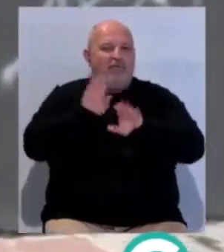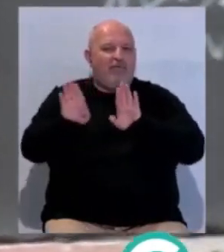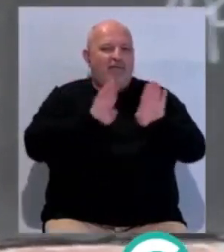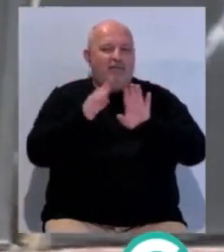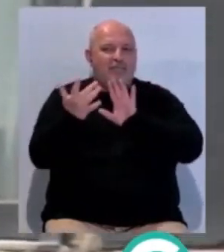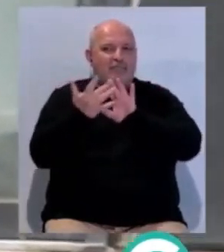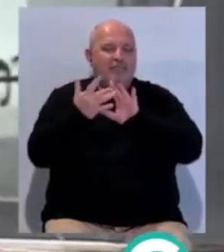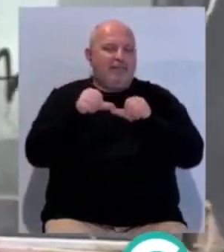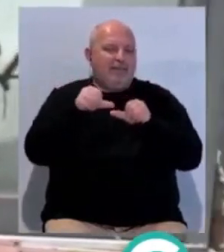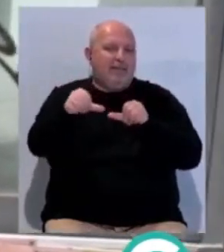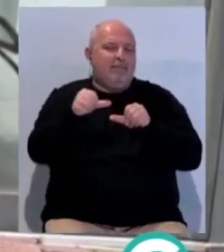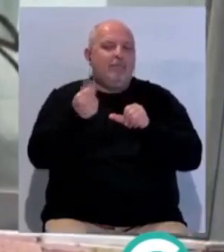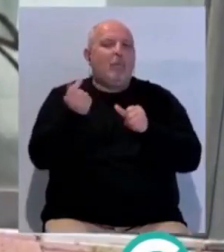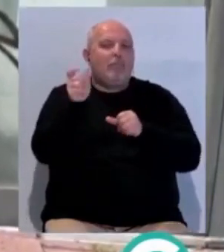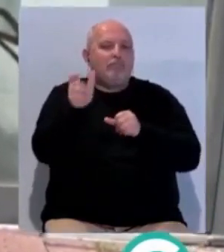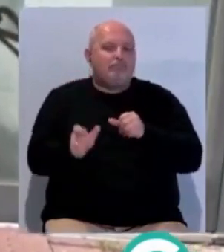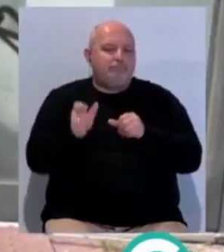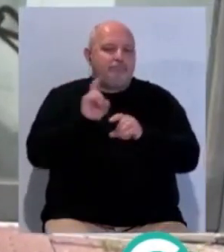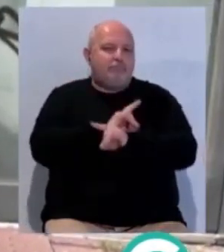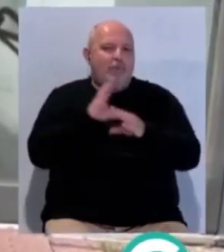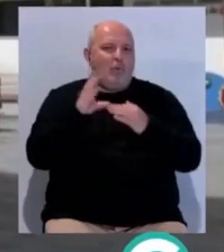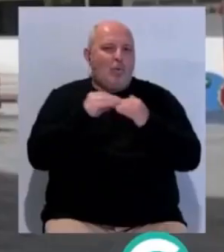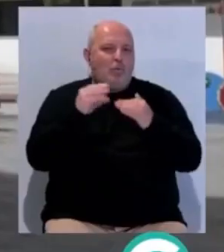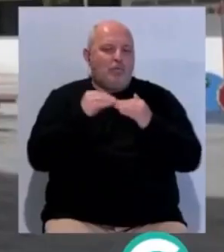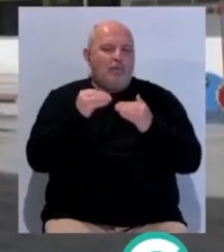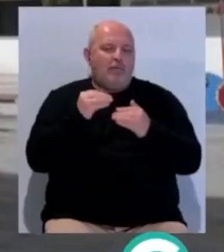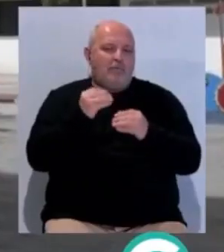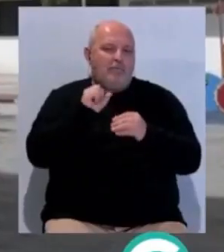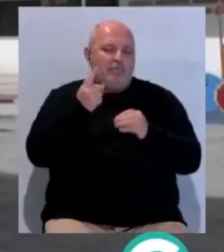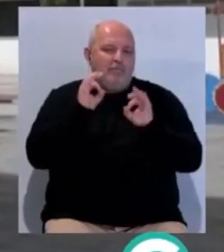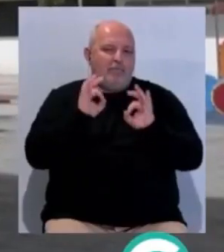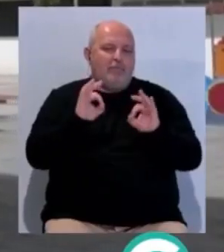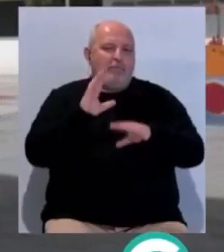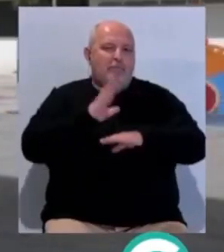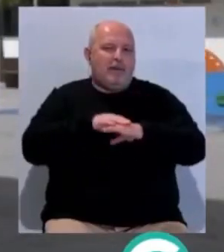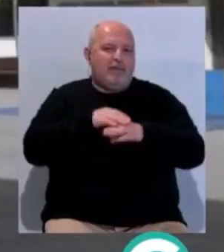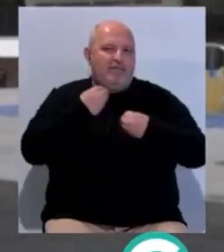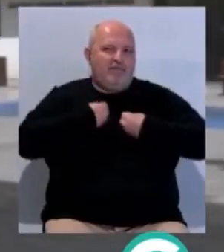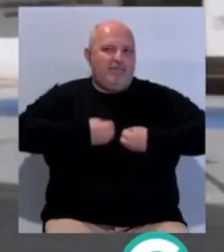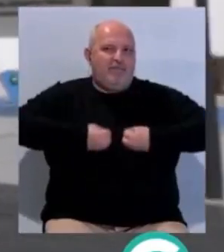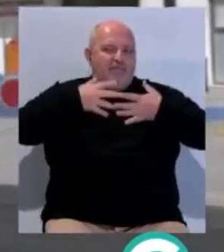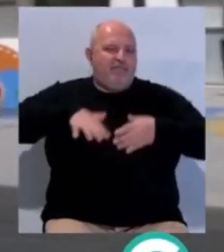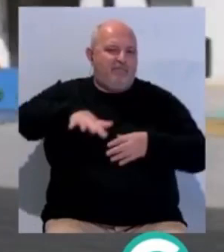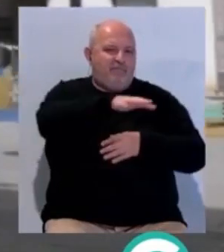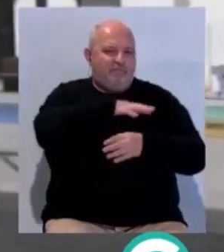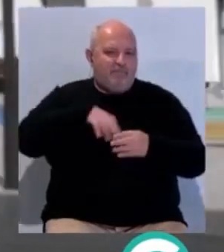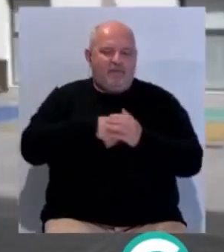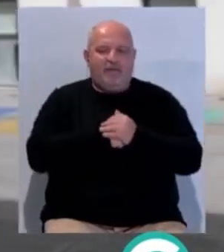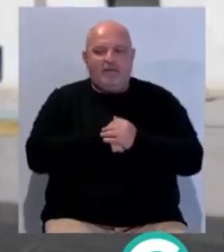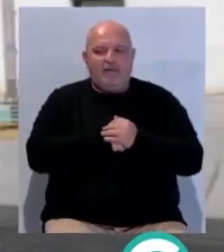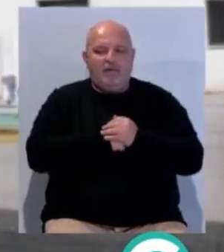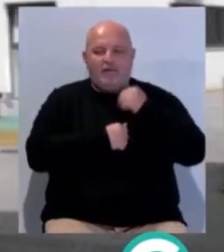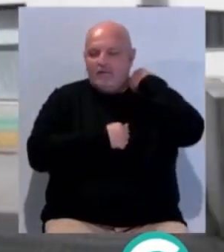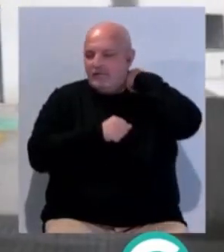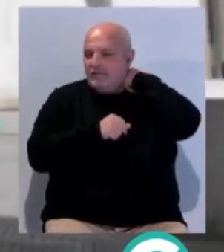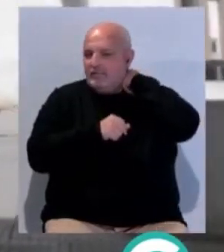Vecinos de Segunda Aguada el criterio para que sean utilizadas de forma exclusiva por los vecinos del entorno. Y eso